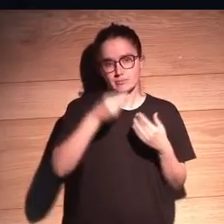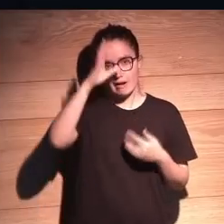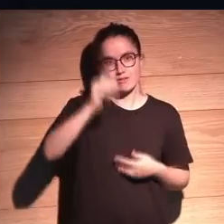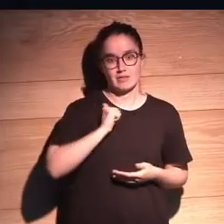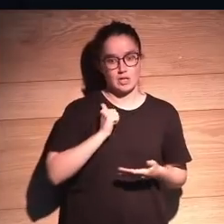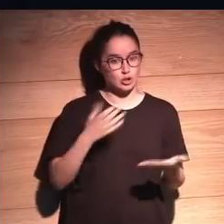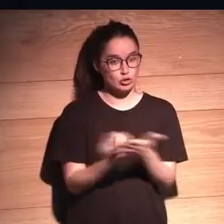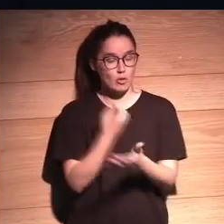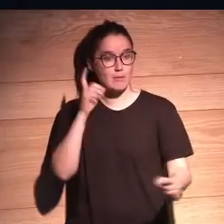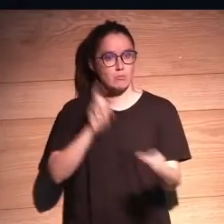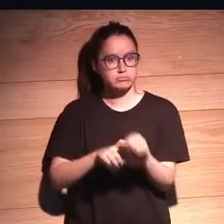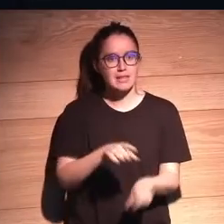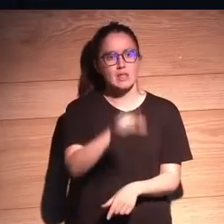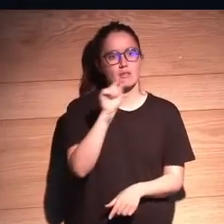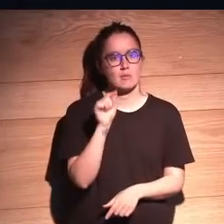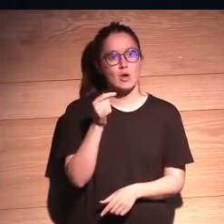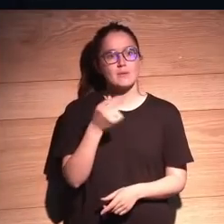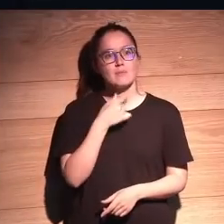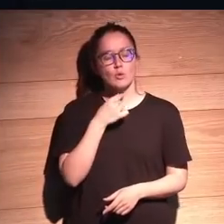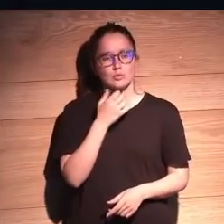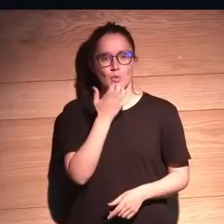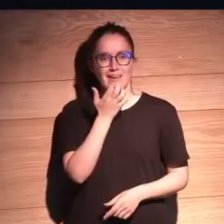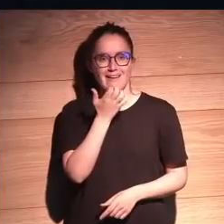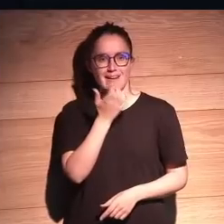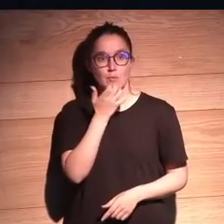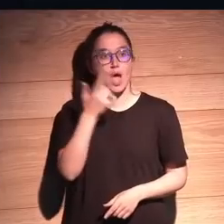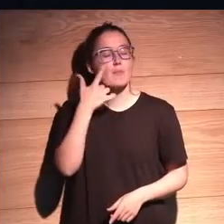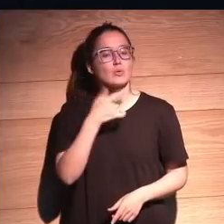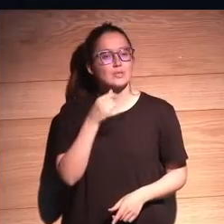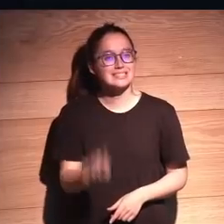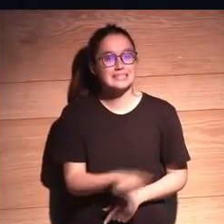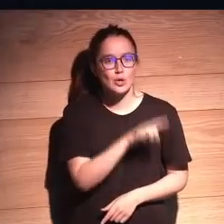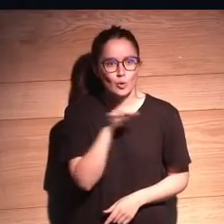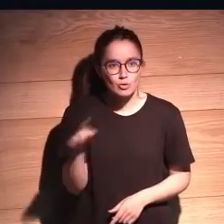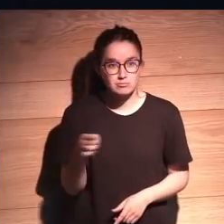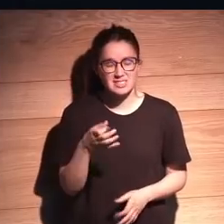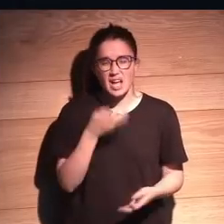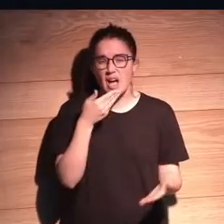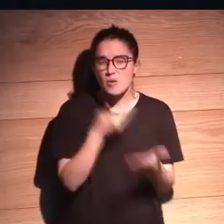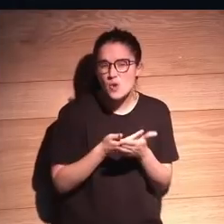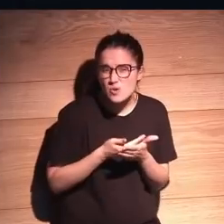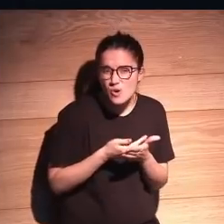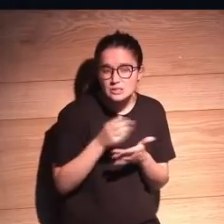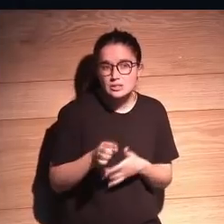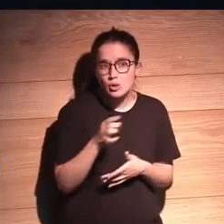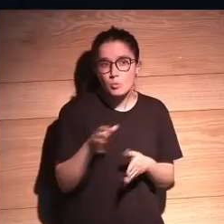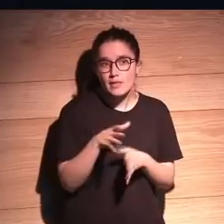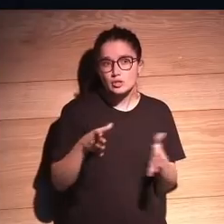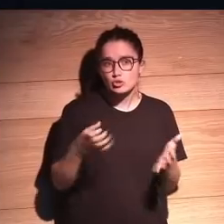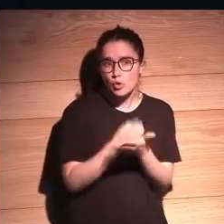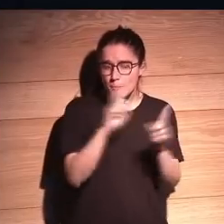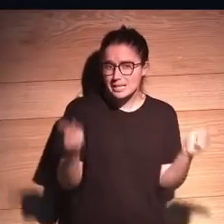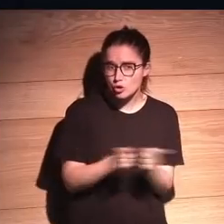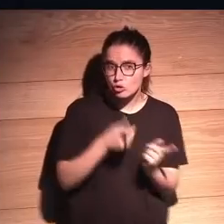seamos todos los que decidimos. A mí me gusta un ejemplo, a ver si os gusta este ejemplo. ¿Os aburro mucho o no? Porque lo puedo hacer todo más